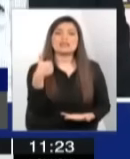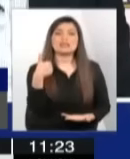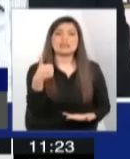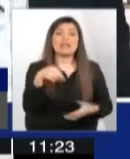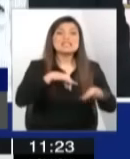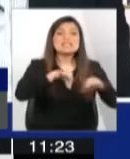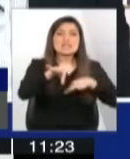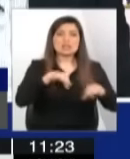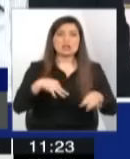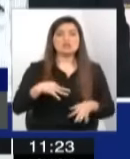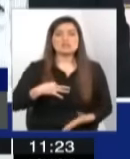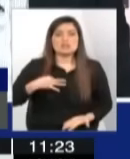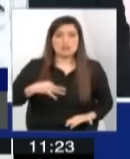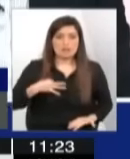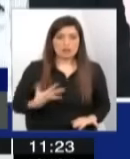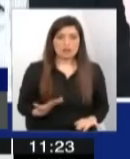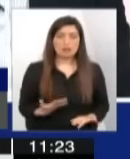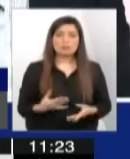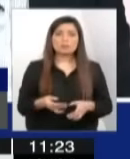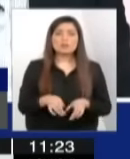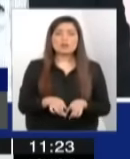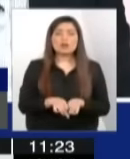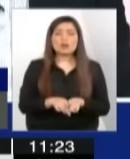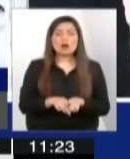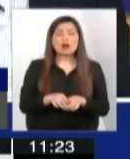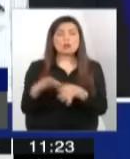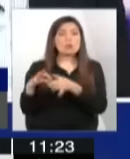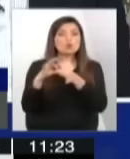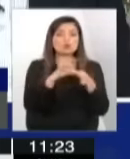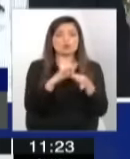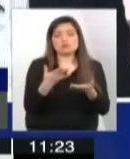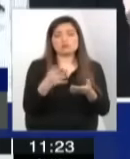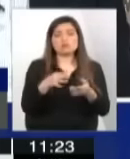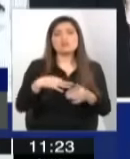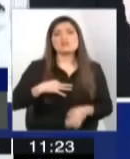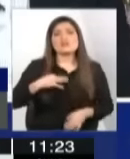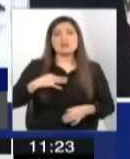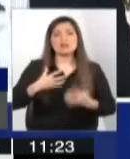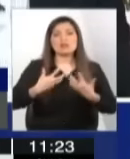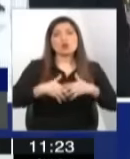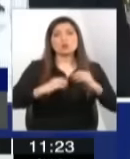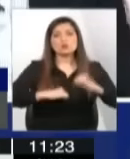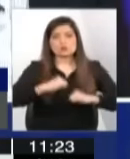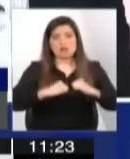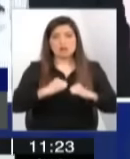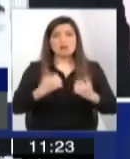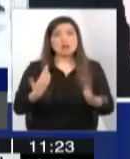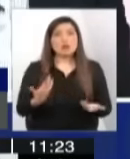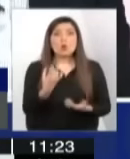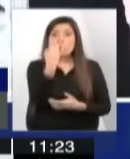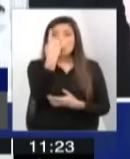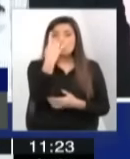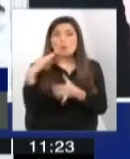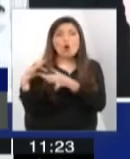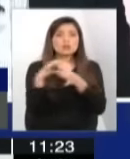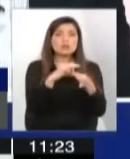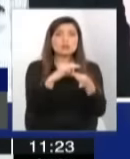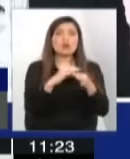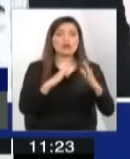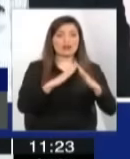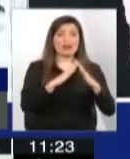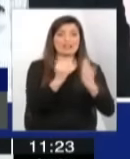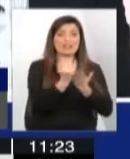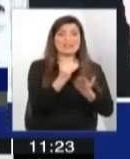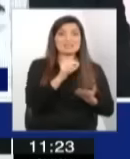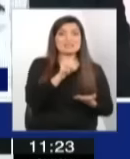ingeniero civil. Y una de las razones por las cuales, civil industrial, y una de las razones por las cuales él se fuga de un hogar de Sename